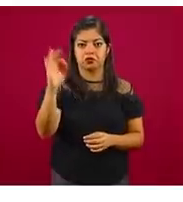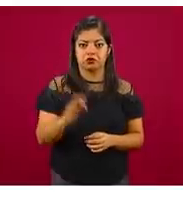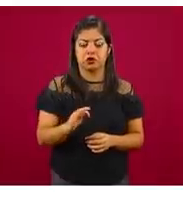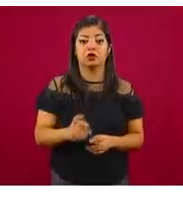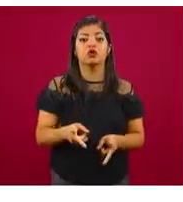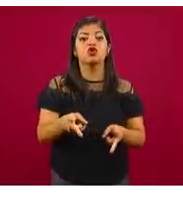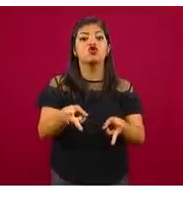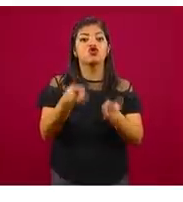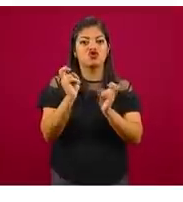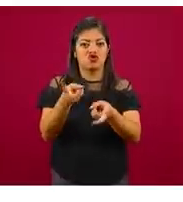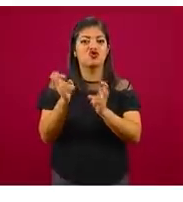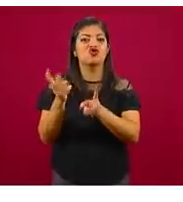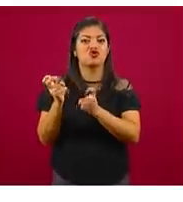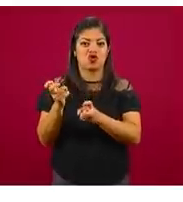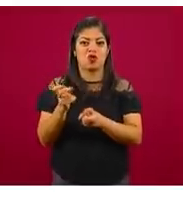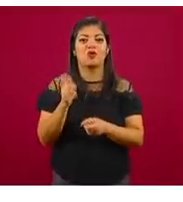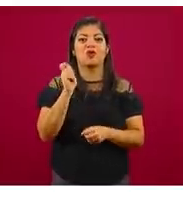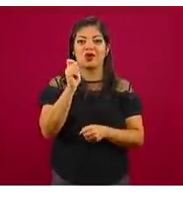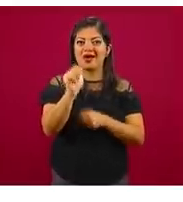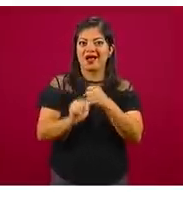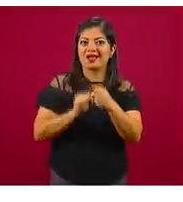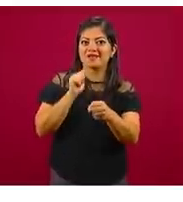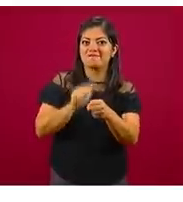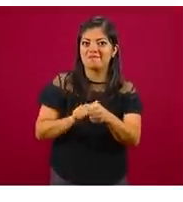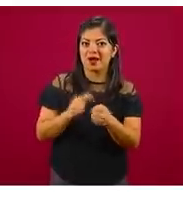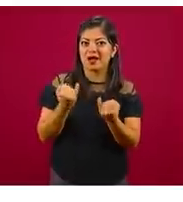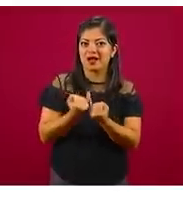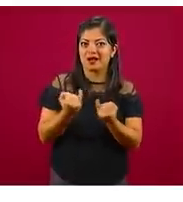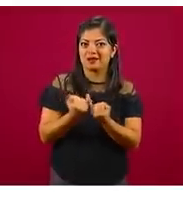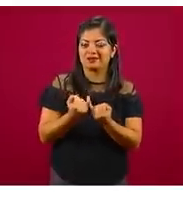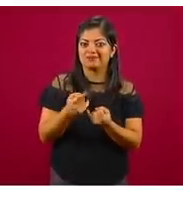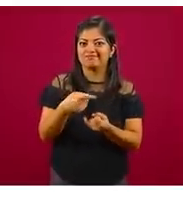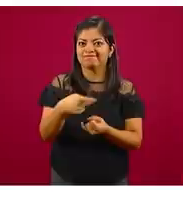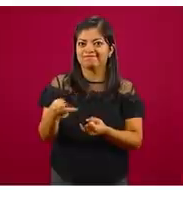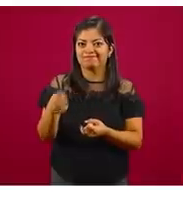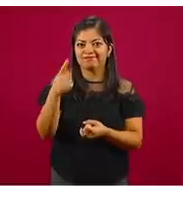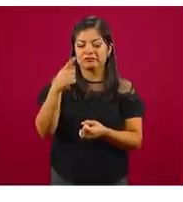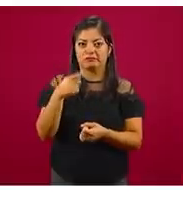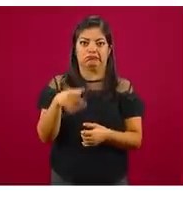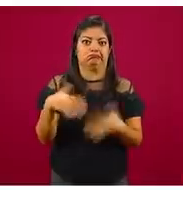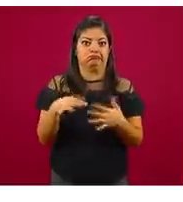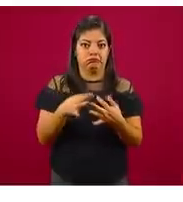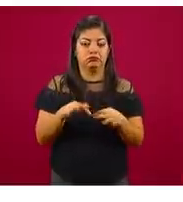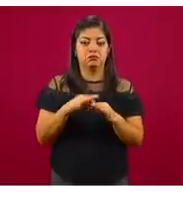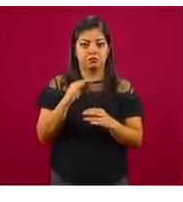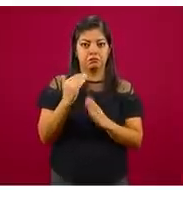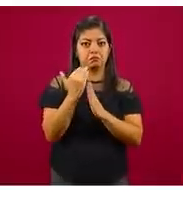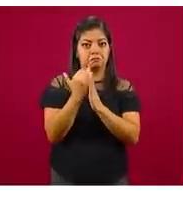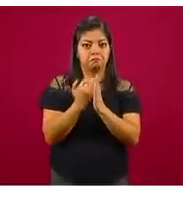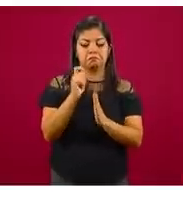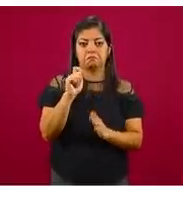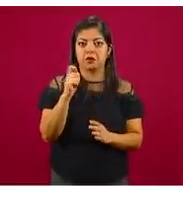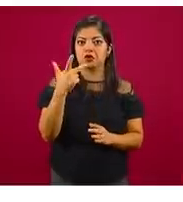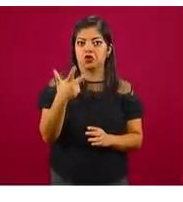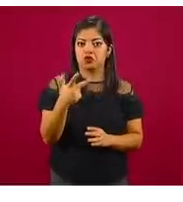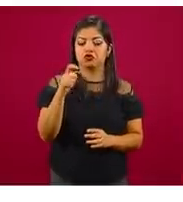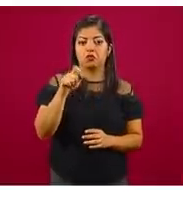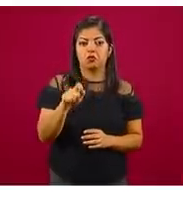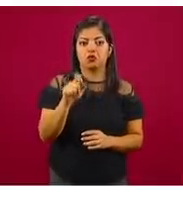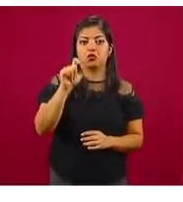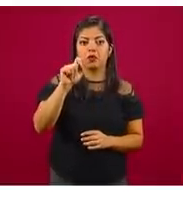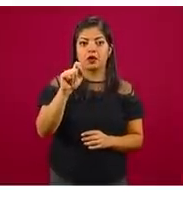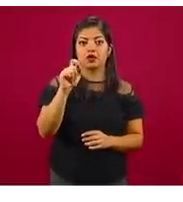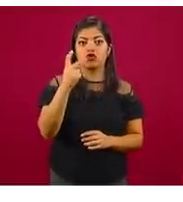no es en todos los estados, pero hay algunos en donde es un delito muy importante, 28, una disminución de 28